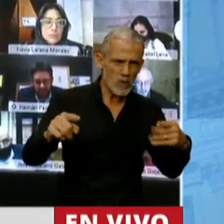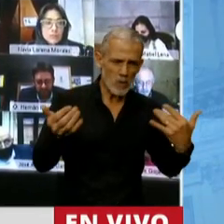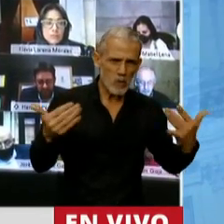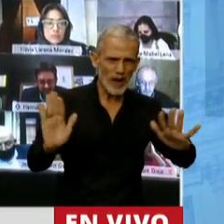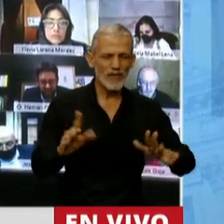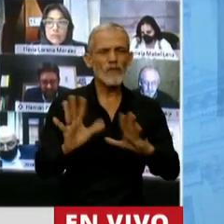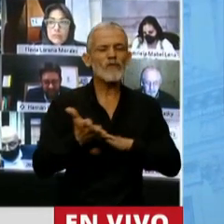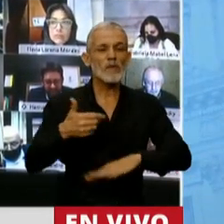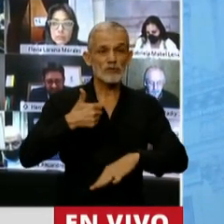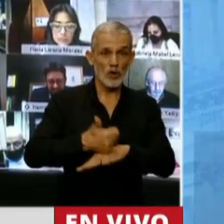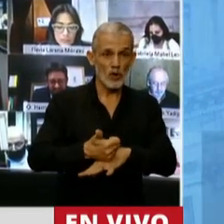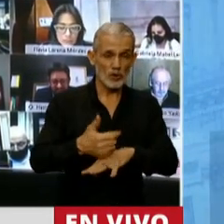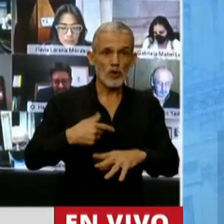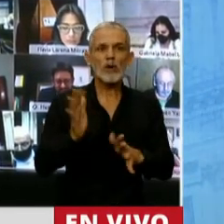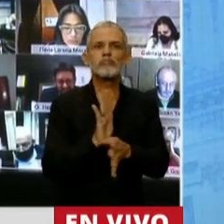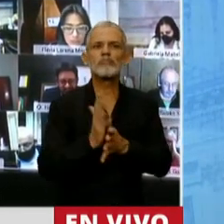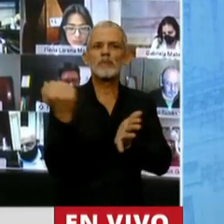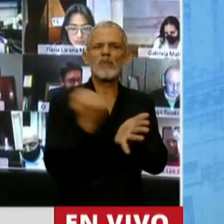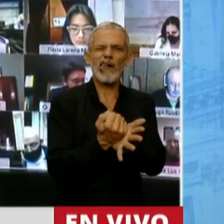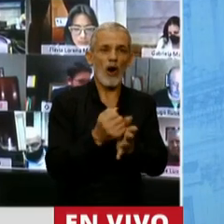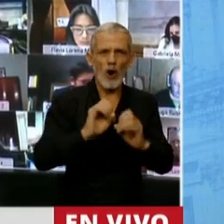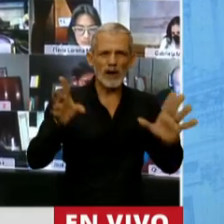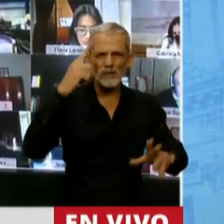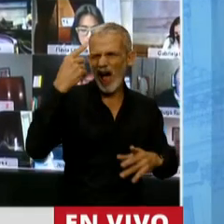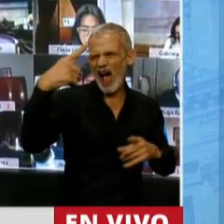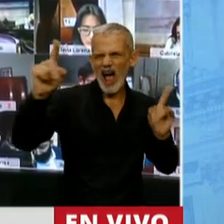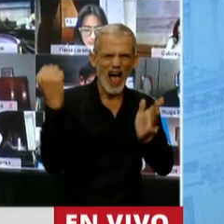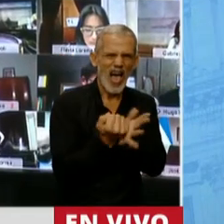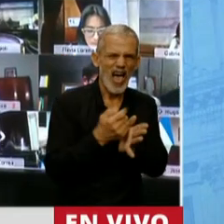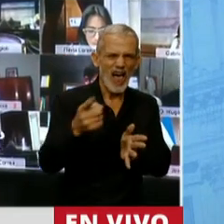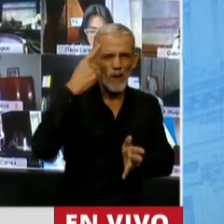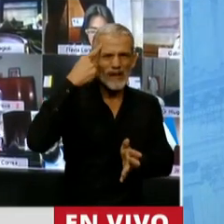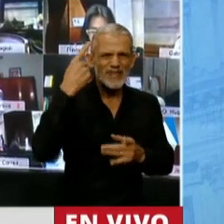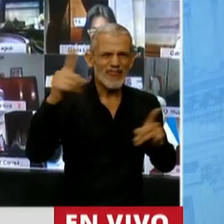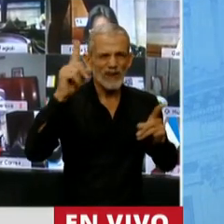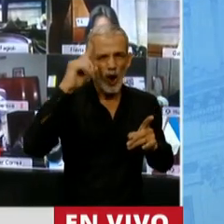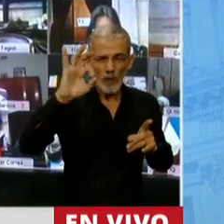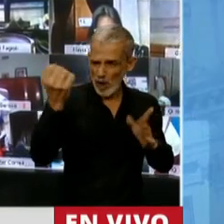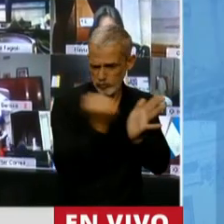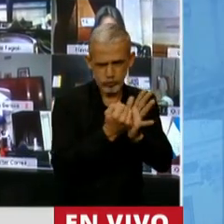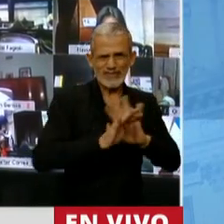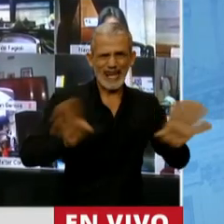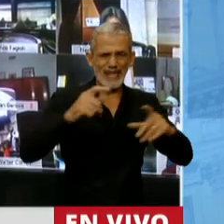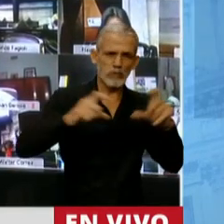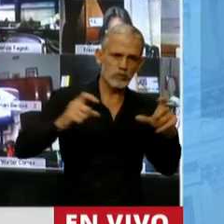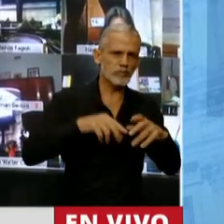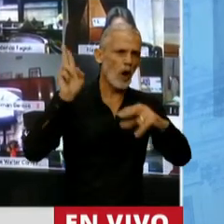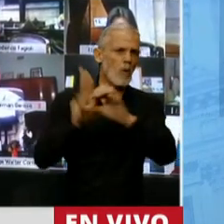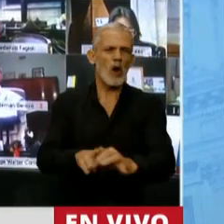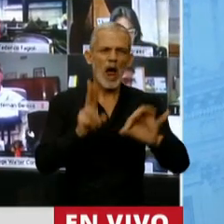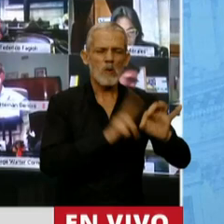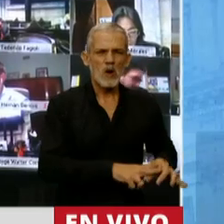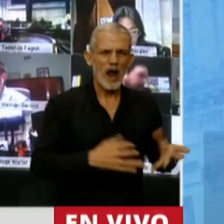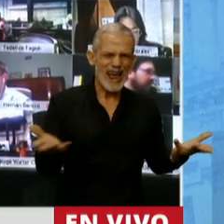estoy, no solo estigmatizando, que es horrible estigmatizar al otro por pensar distinto, sino bloquearnos la